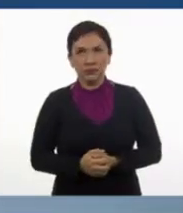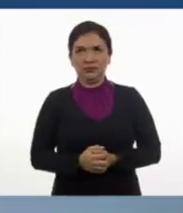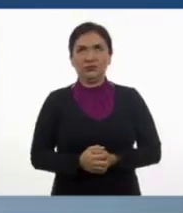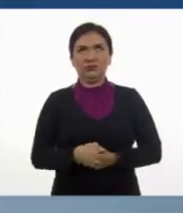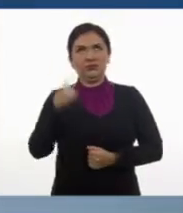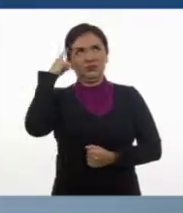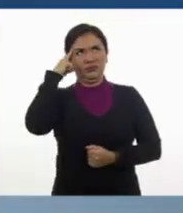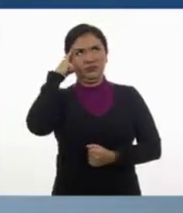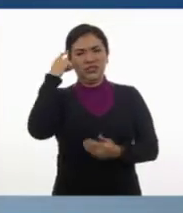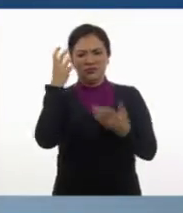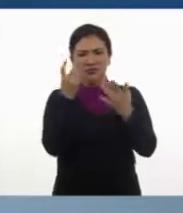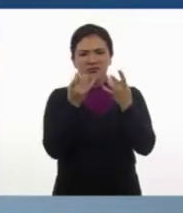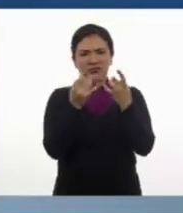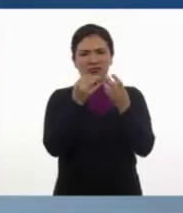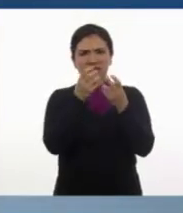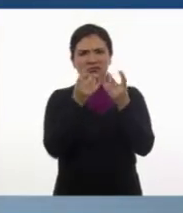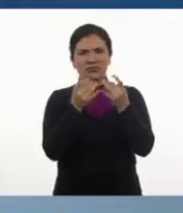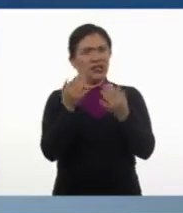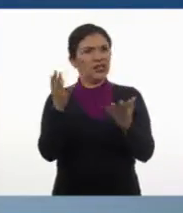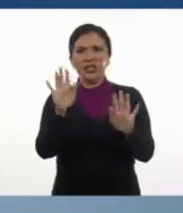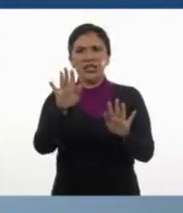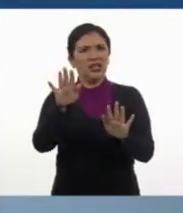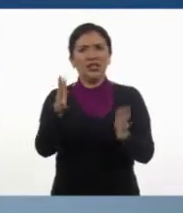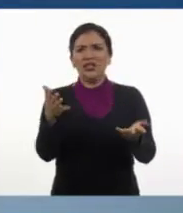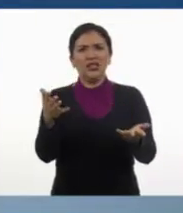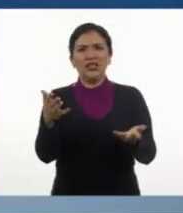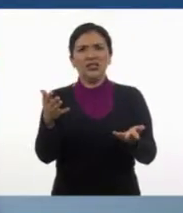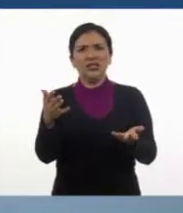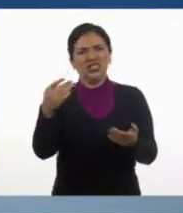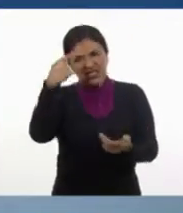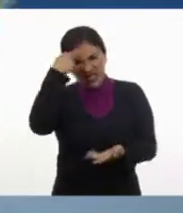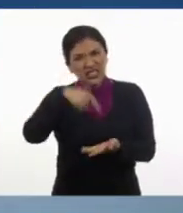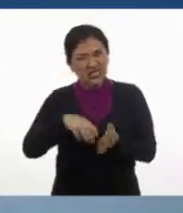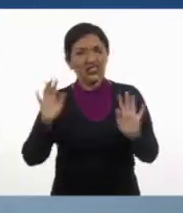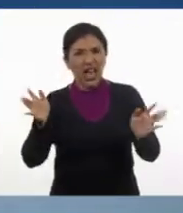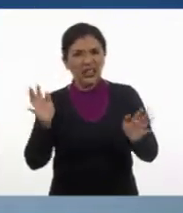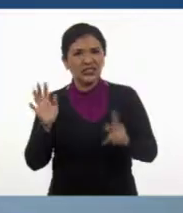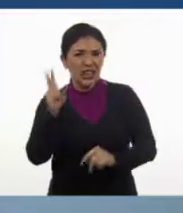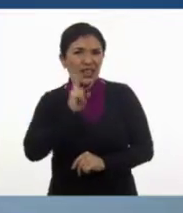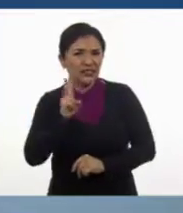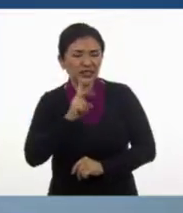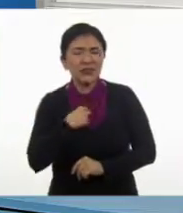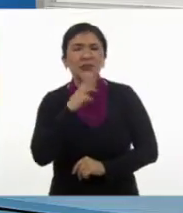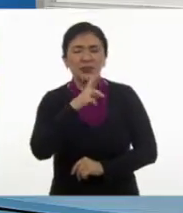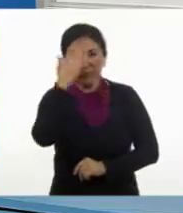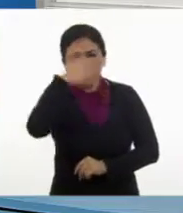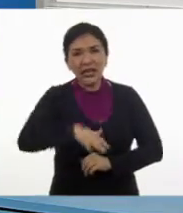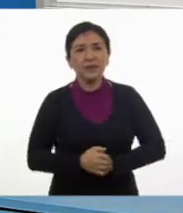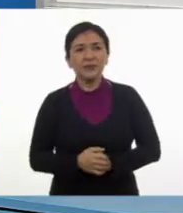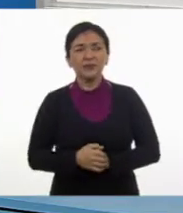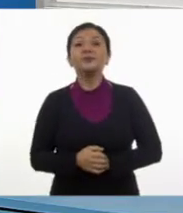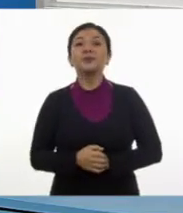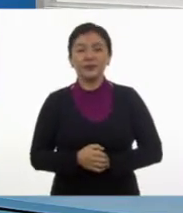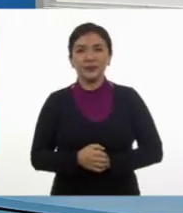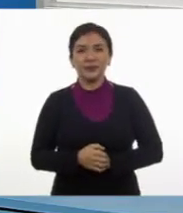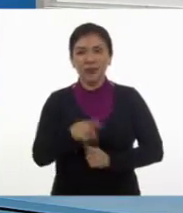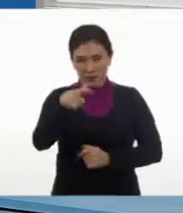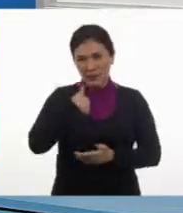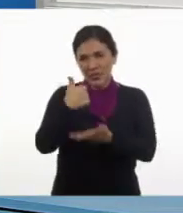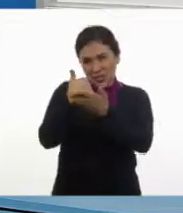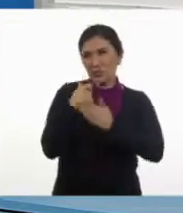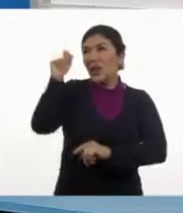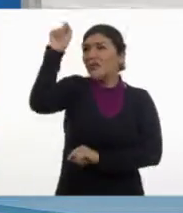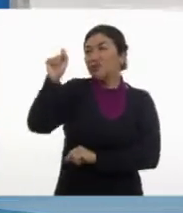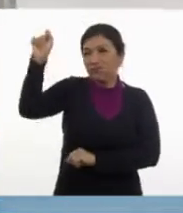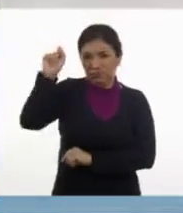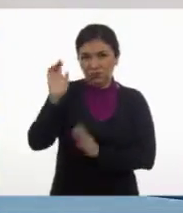Tres lustros, 36 meses y dos décadas. ¡Ay, ya maestra, ya lo tengo, ya lo tengo! ¡A ver, don, dímelo! ¿Me ayuda a escribirla en el